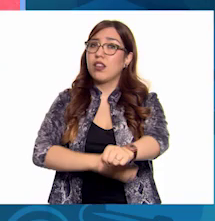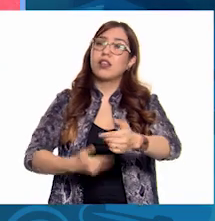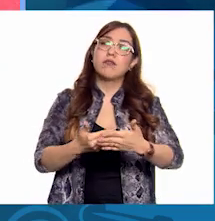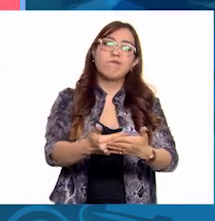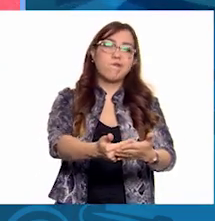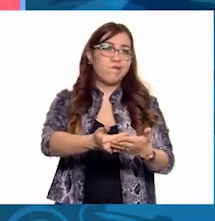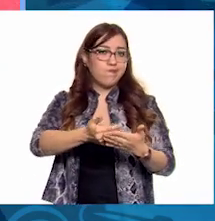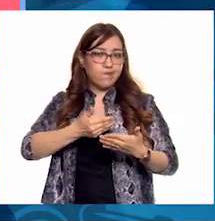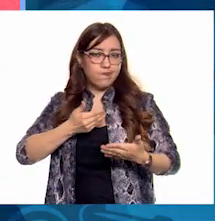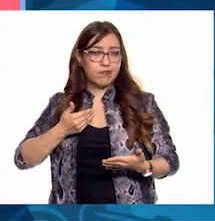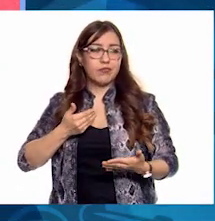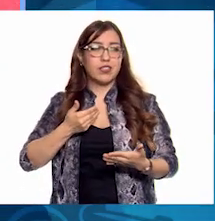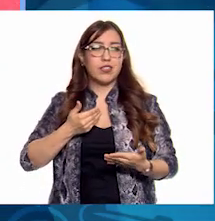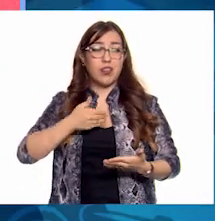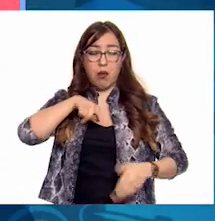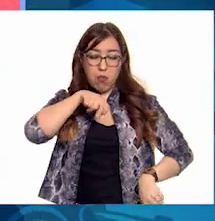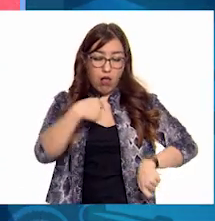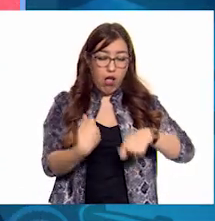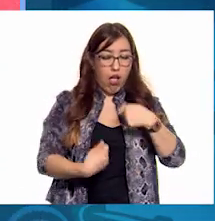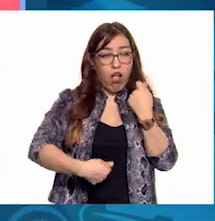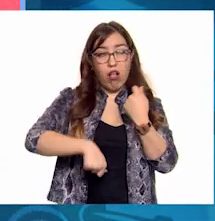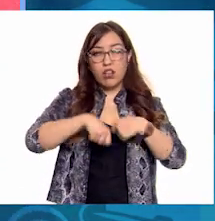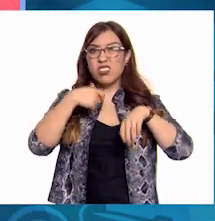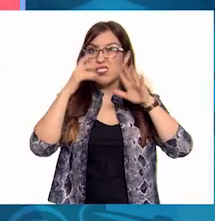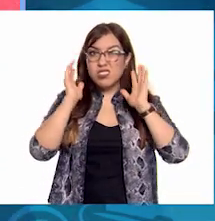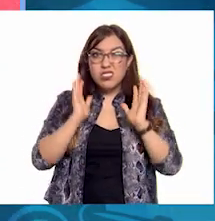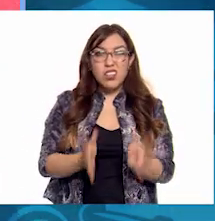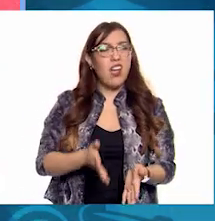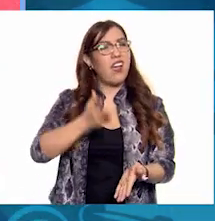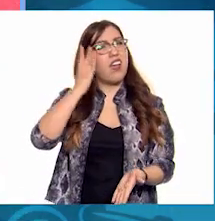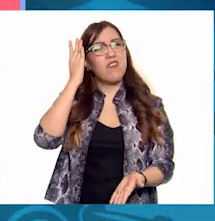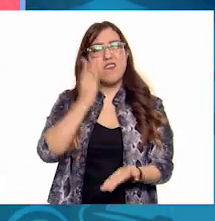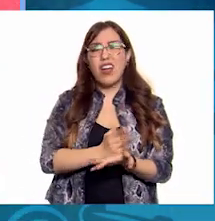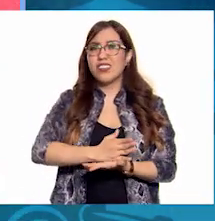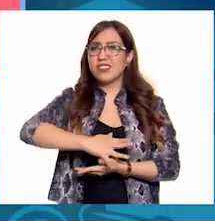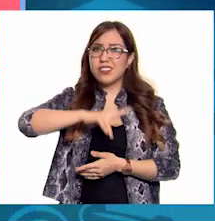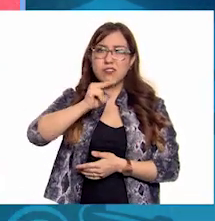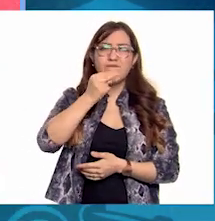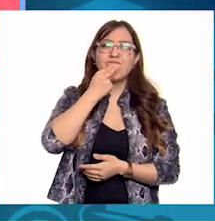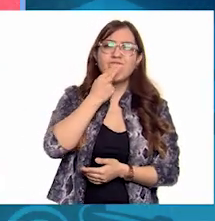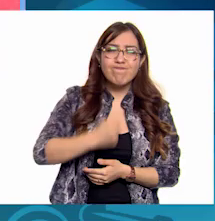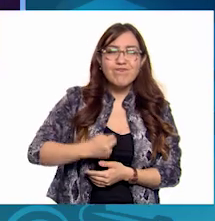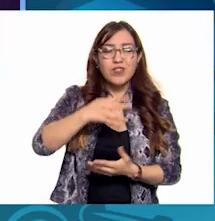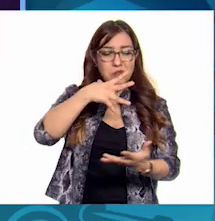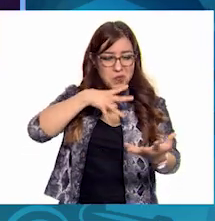más plásticos, seamos sustentables.